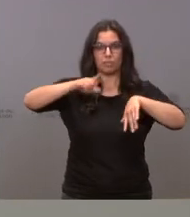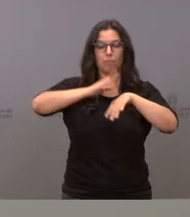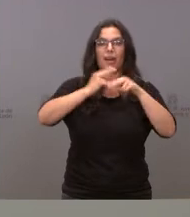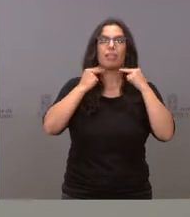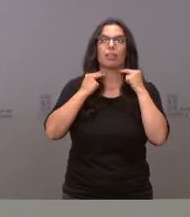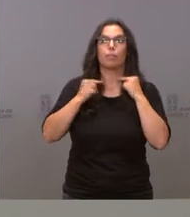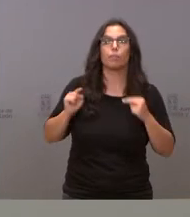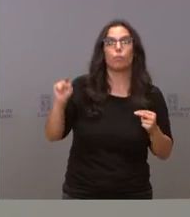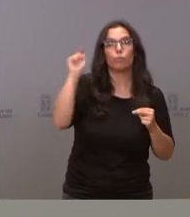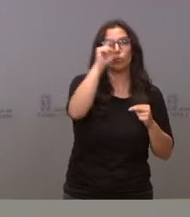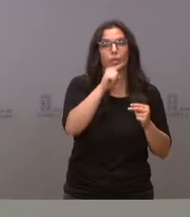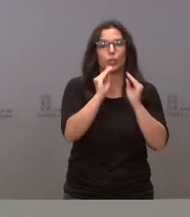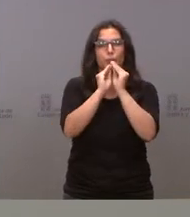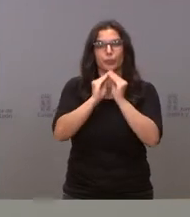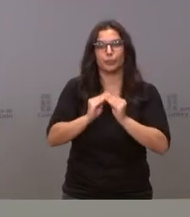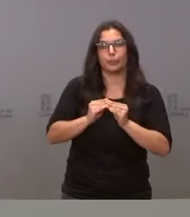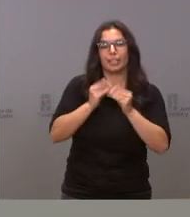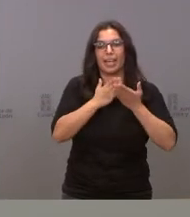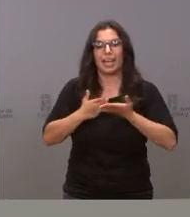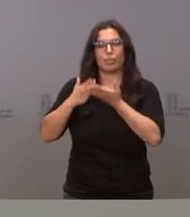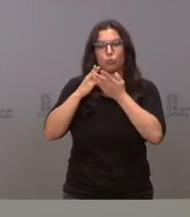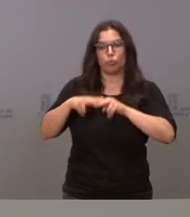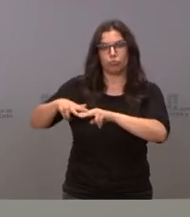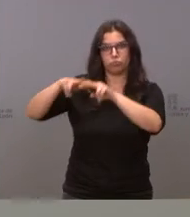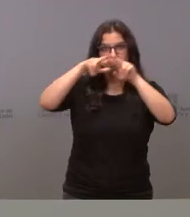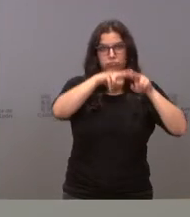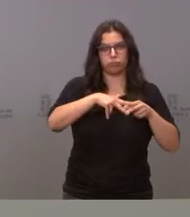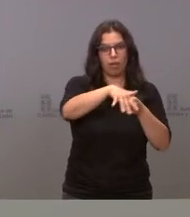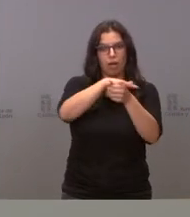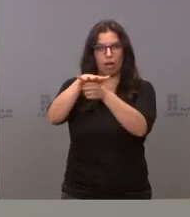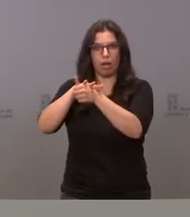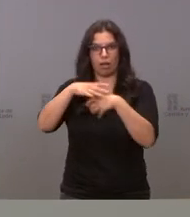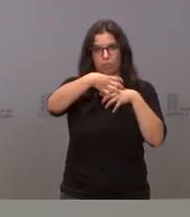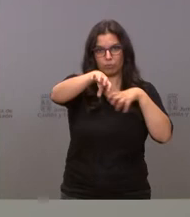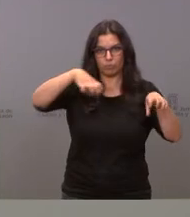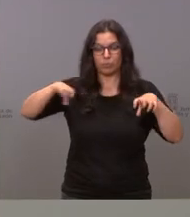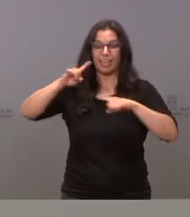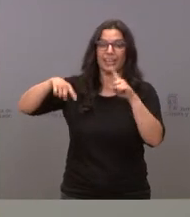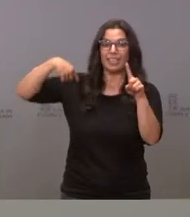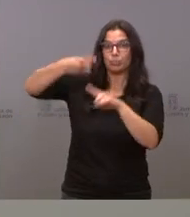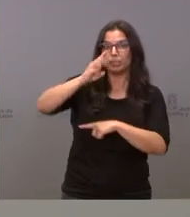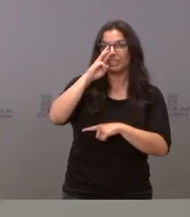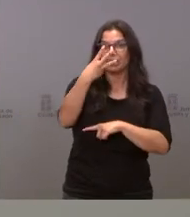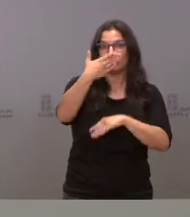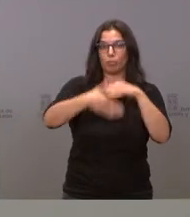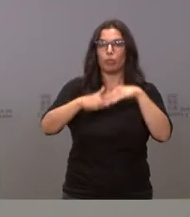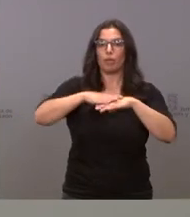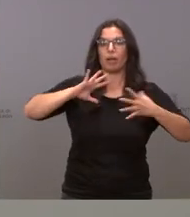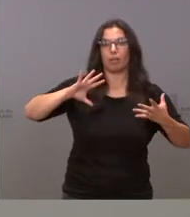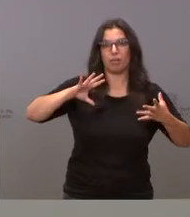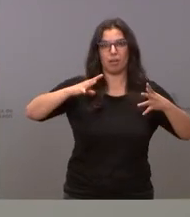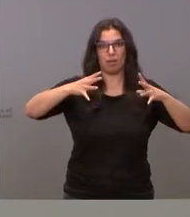provinciales para la elaboración del estudio de zonificación y después un plazo de tres años para la adaptación progresiva